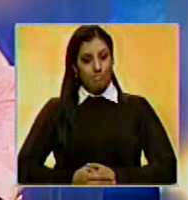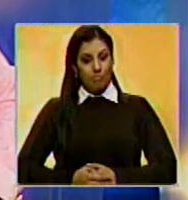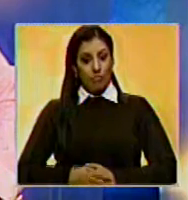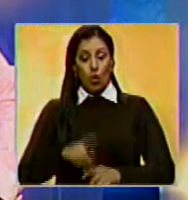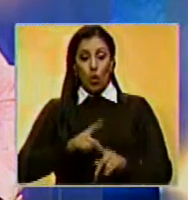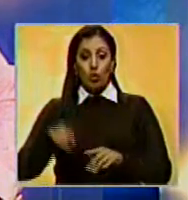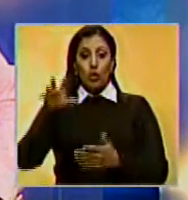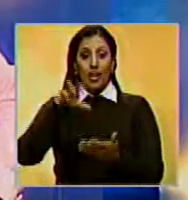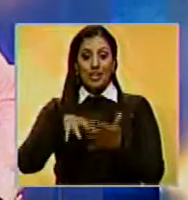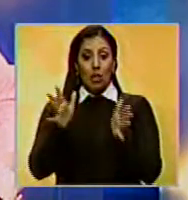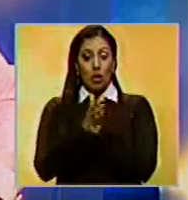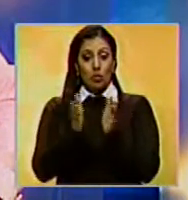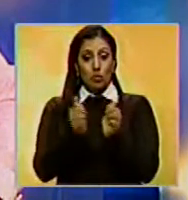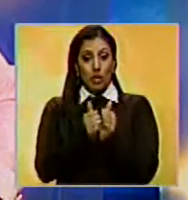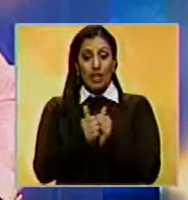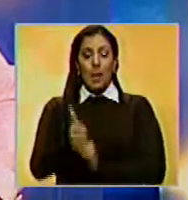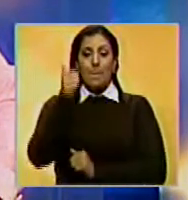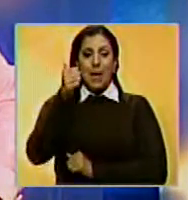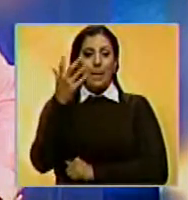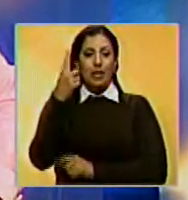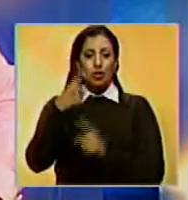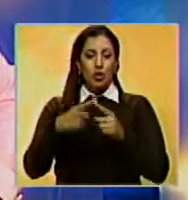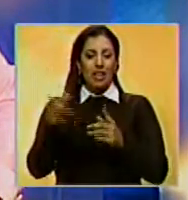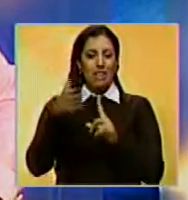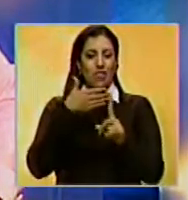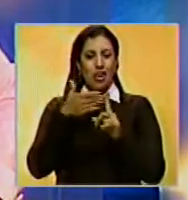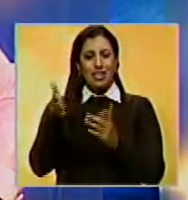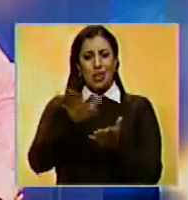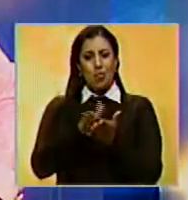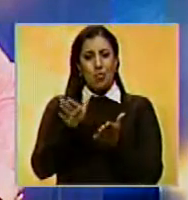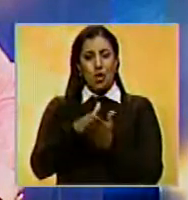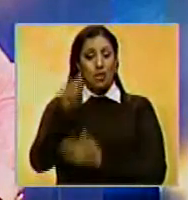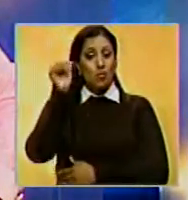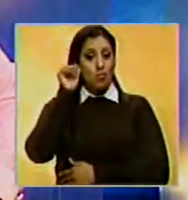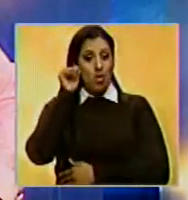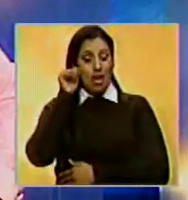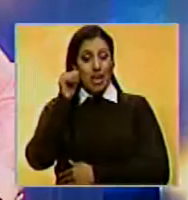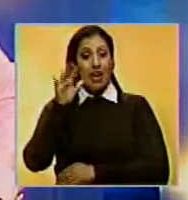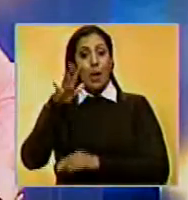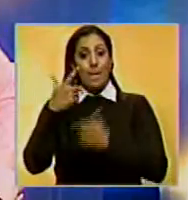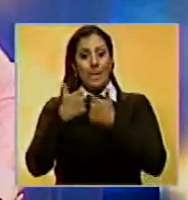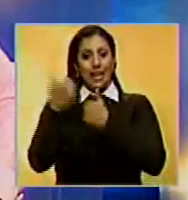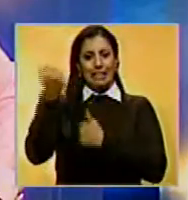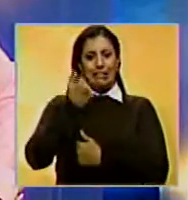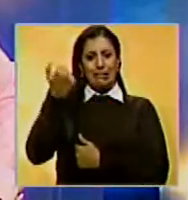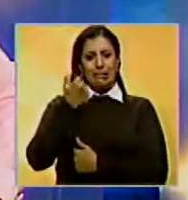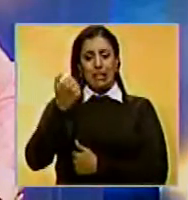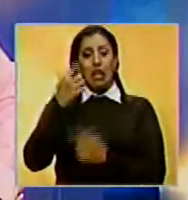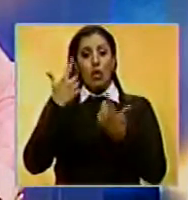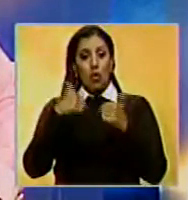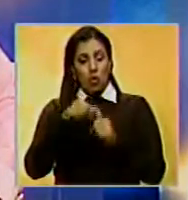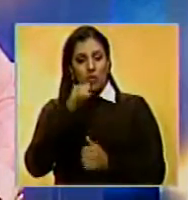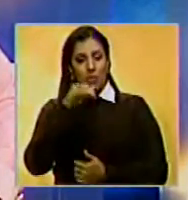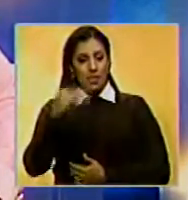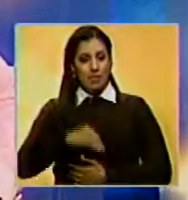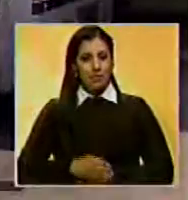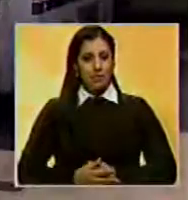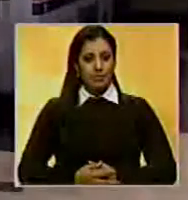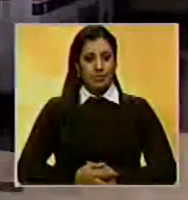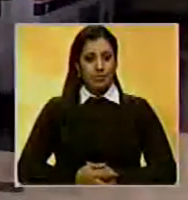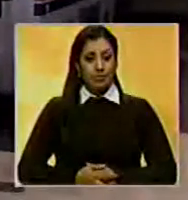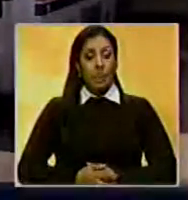En el estado de Suátegui han aumentado las cifras de violencia y muertes en mujeres en manos de sus parejas. Nina Martínez nos informa.